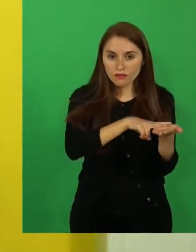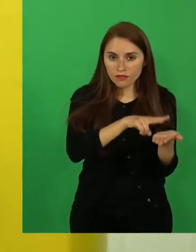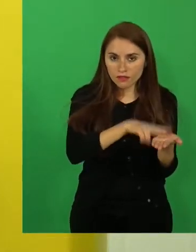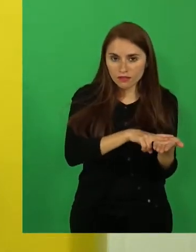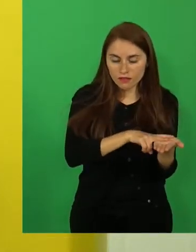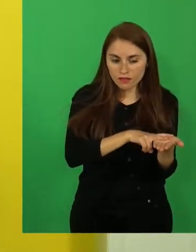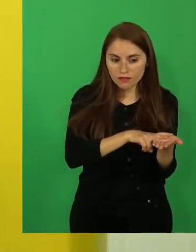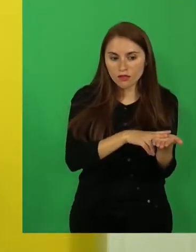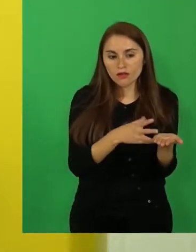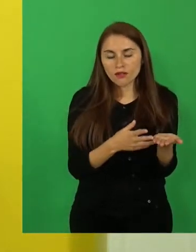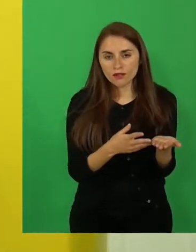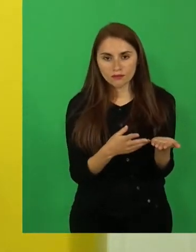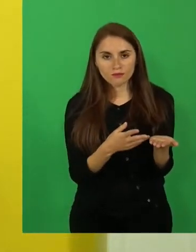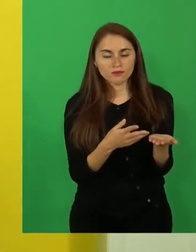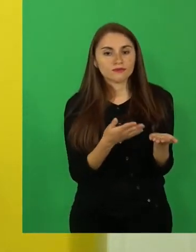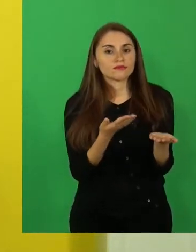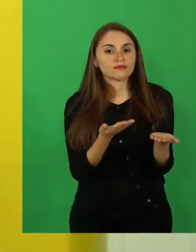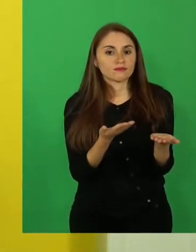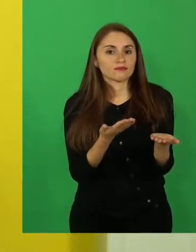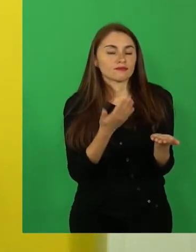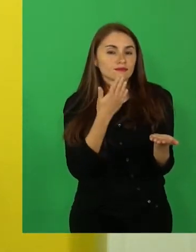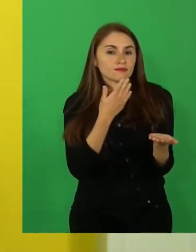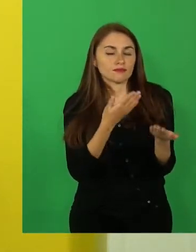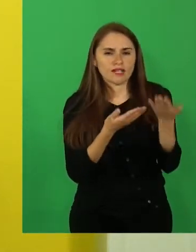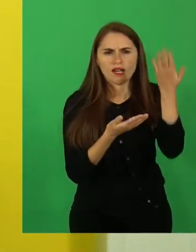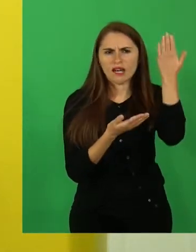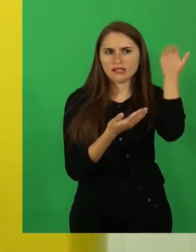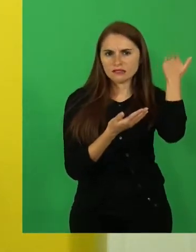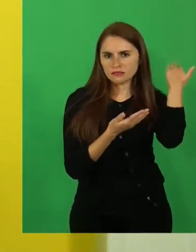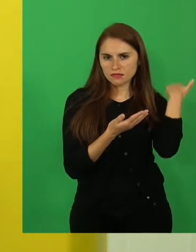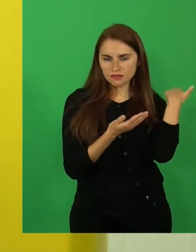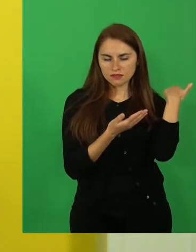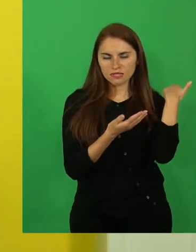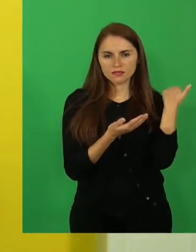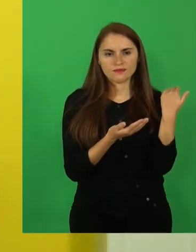o históricos, que han sucedido en una época.